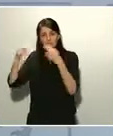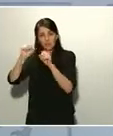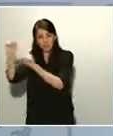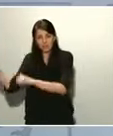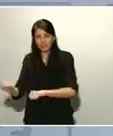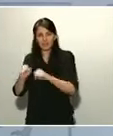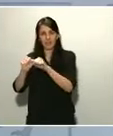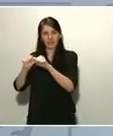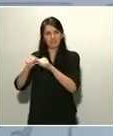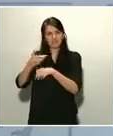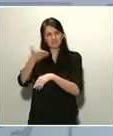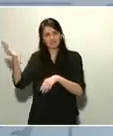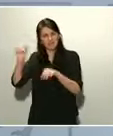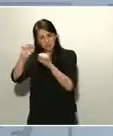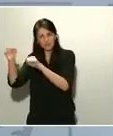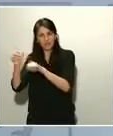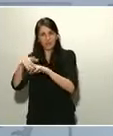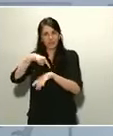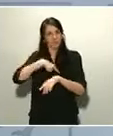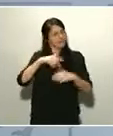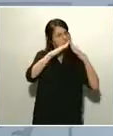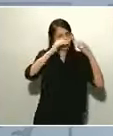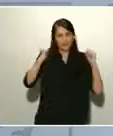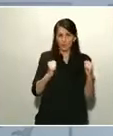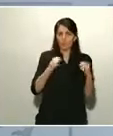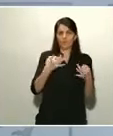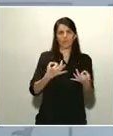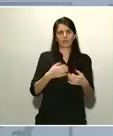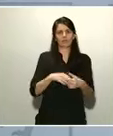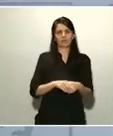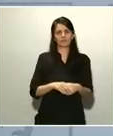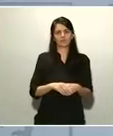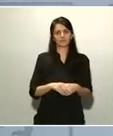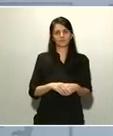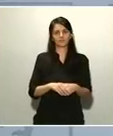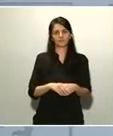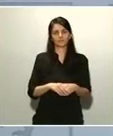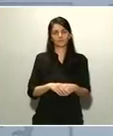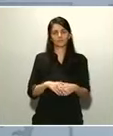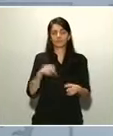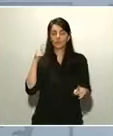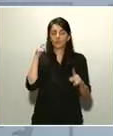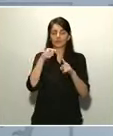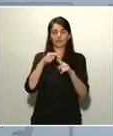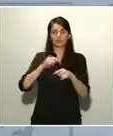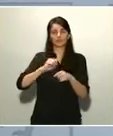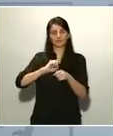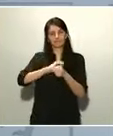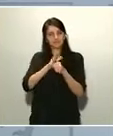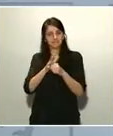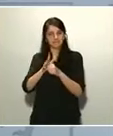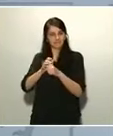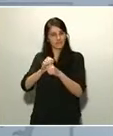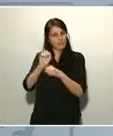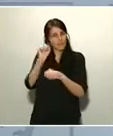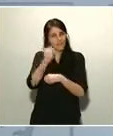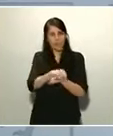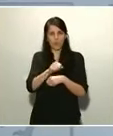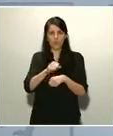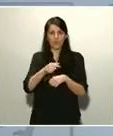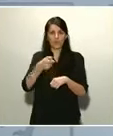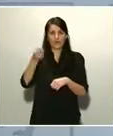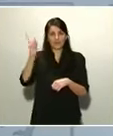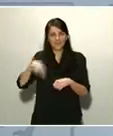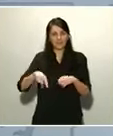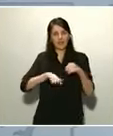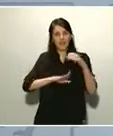con tesón por todos ellos y por todas ellas. Para vencerla, para doblegarla, para aplanar la curva con